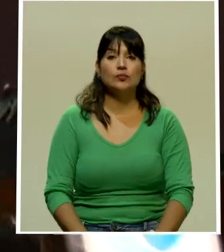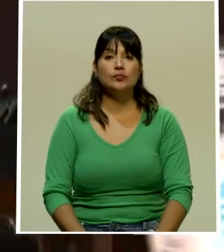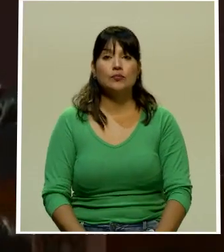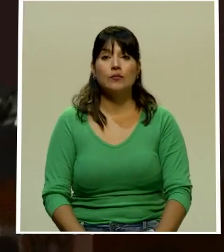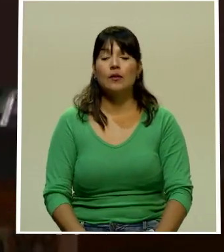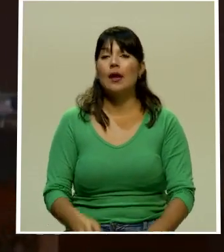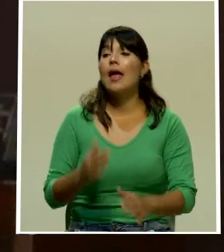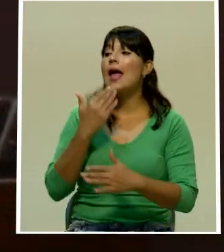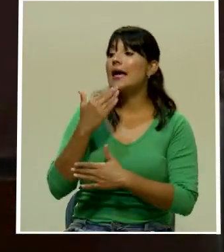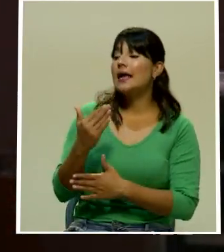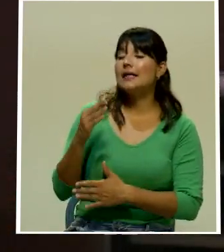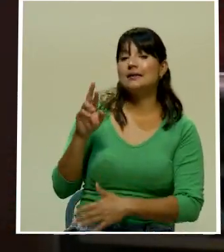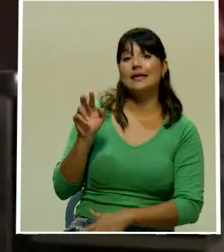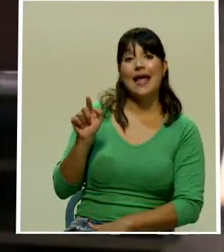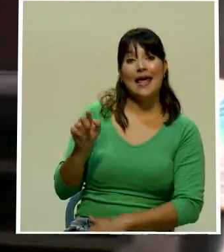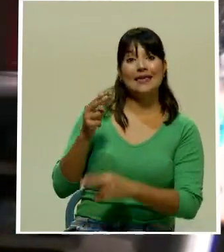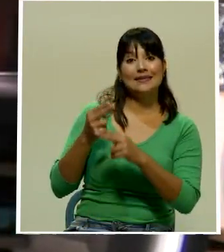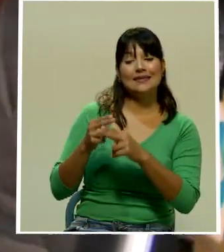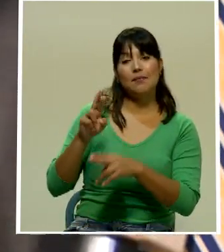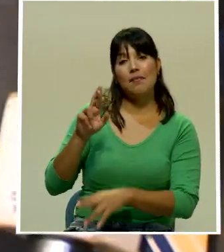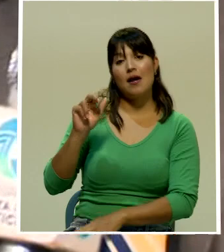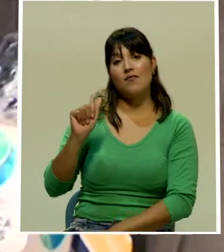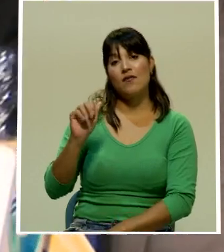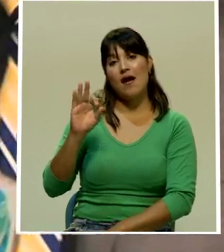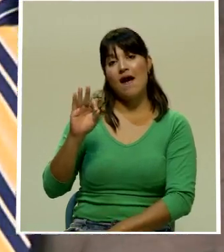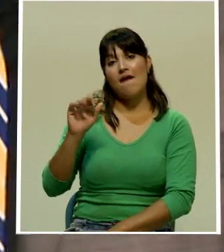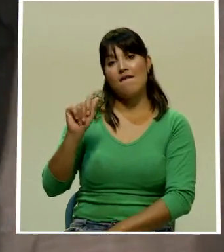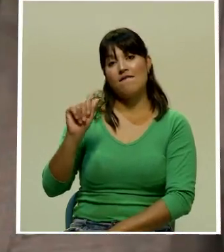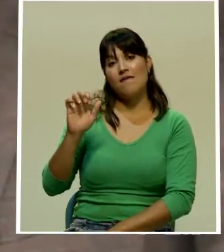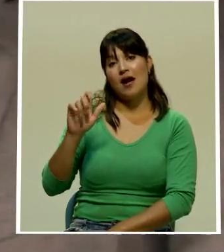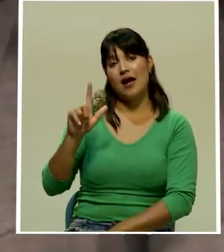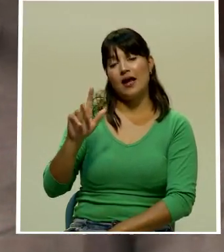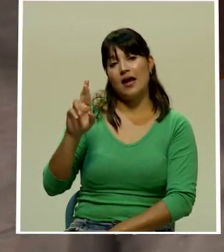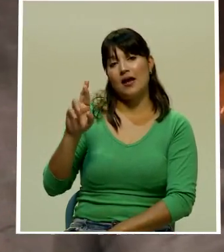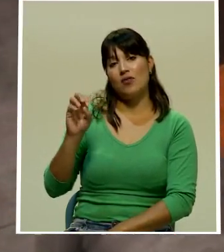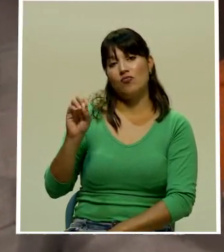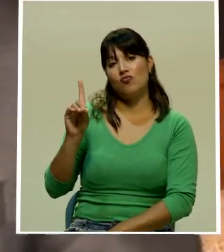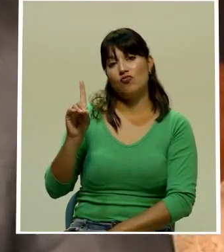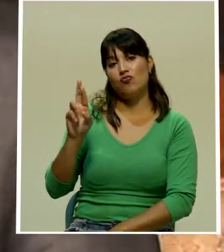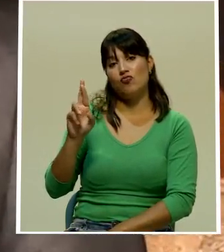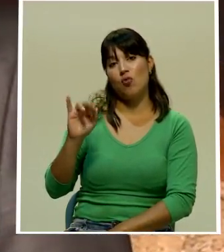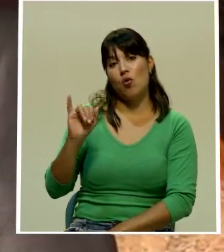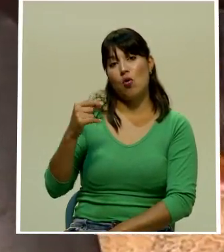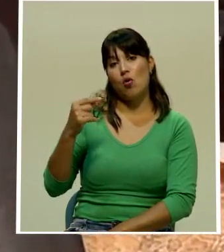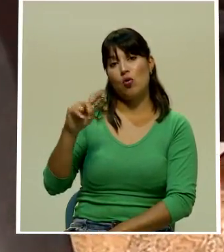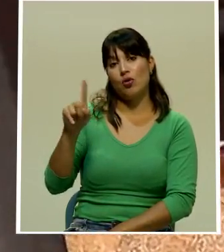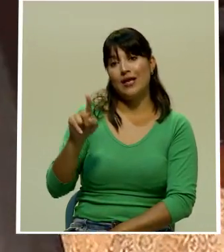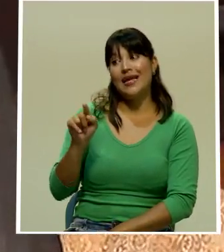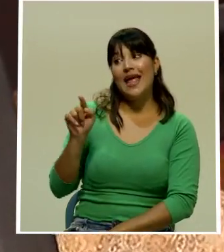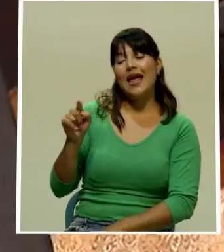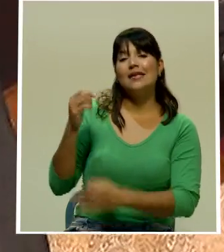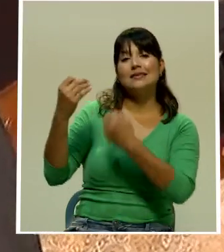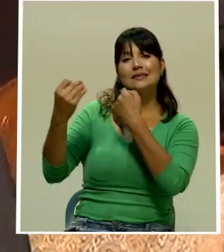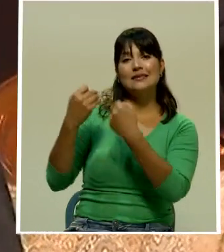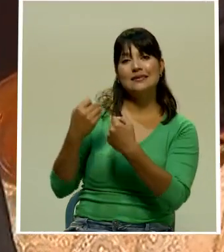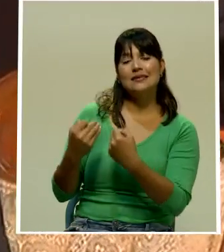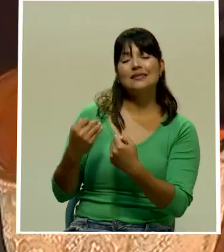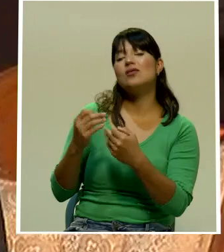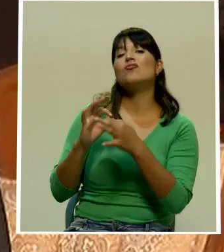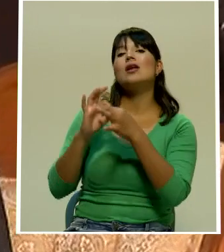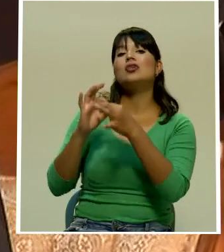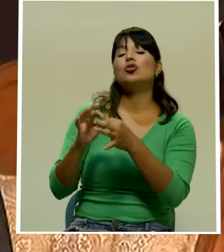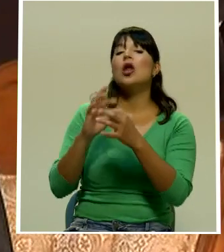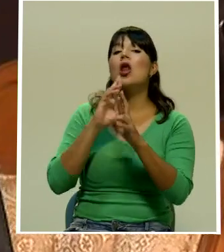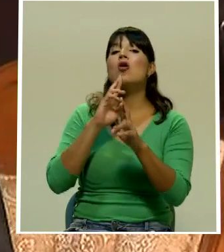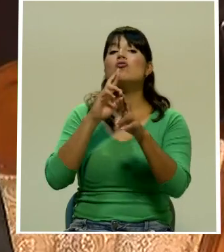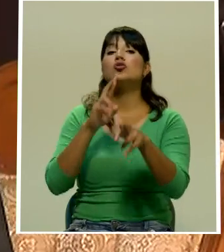Bien, don Rafael Rodríguez abogado penalista que nos hacía una amplia explicación sobre la resolución por